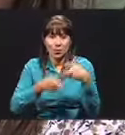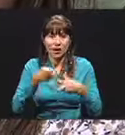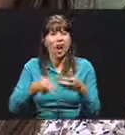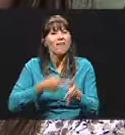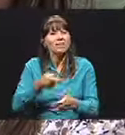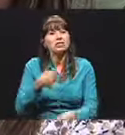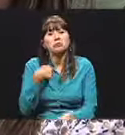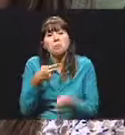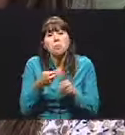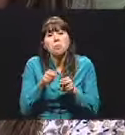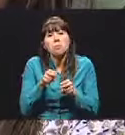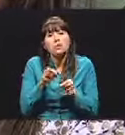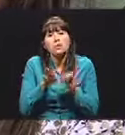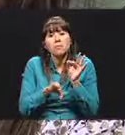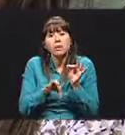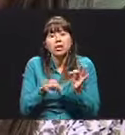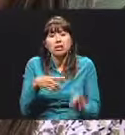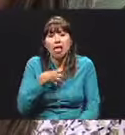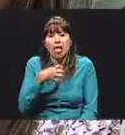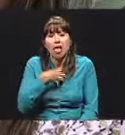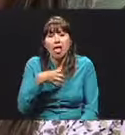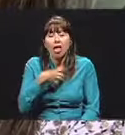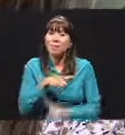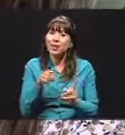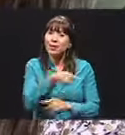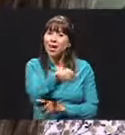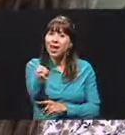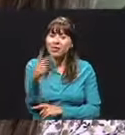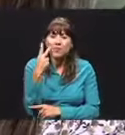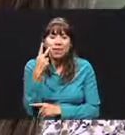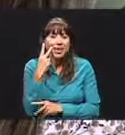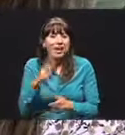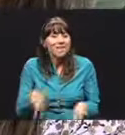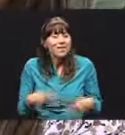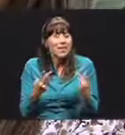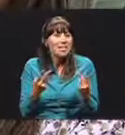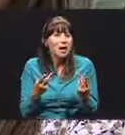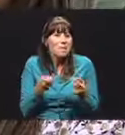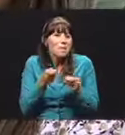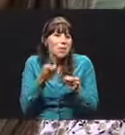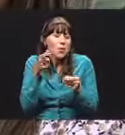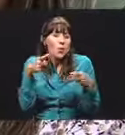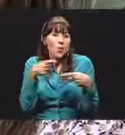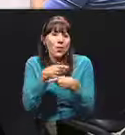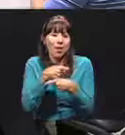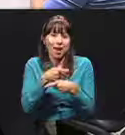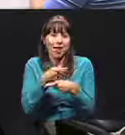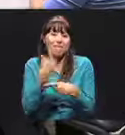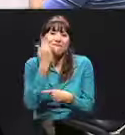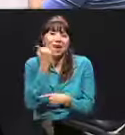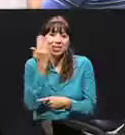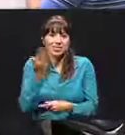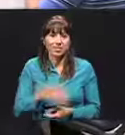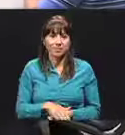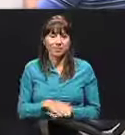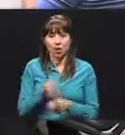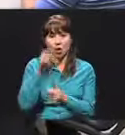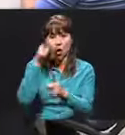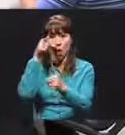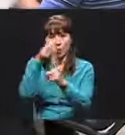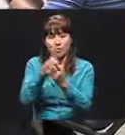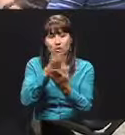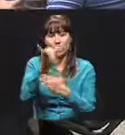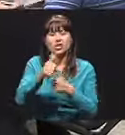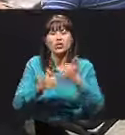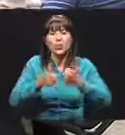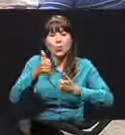se queda por pequeñas cosas y ellos lo hacen a uno como la vida menos complicada y más fácil. Entre los objetivos del proyecto,